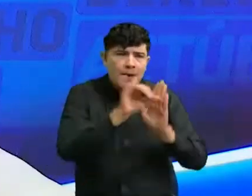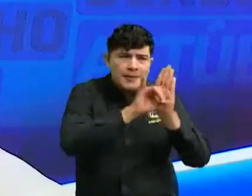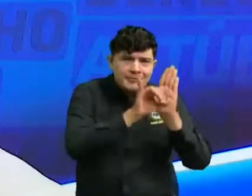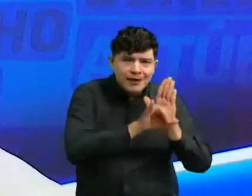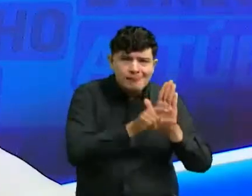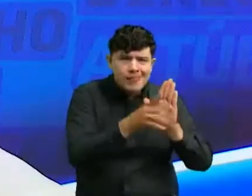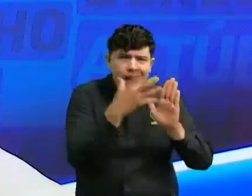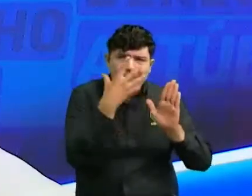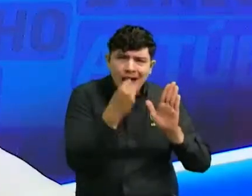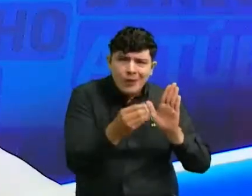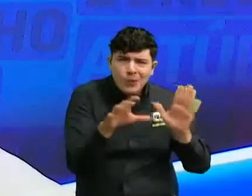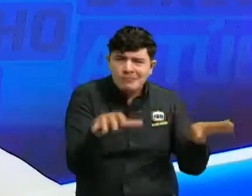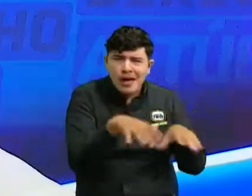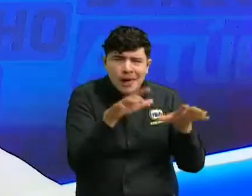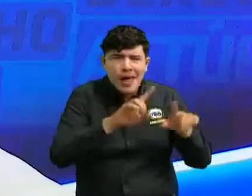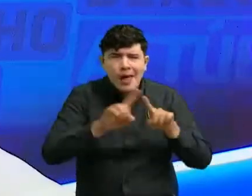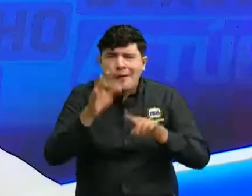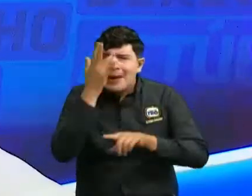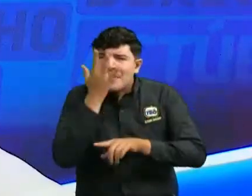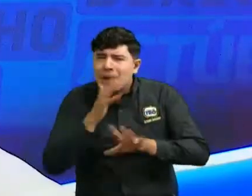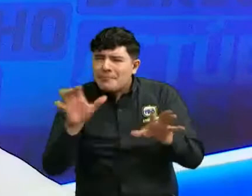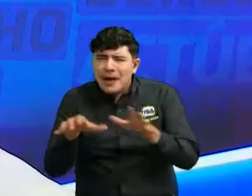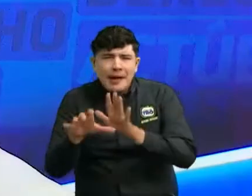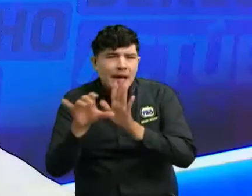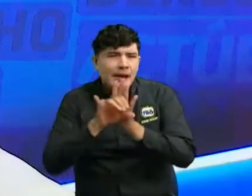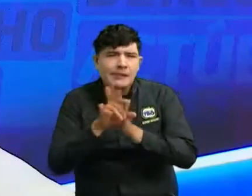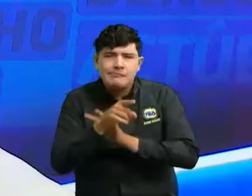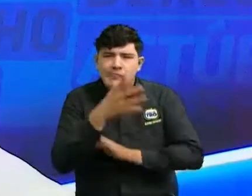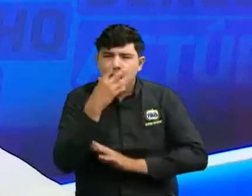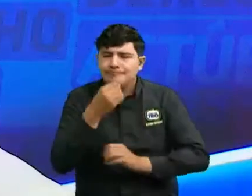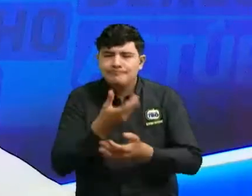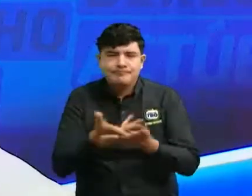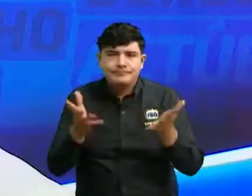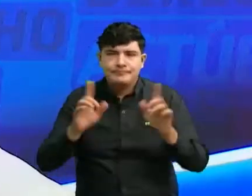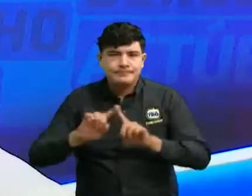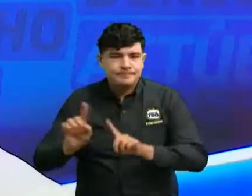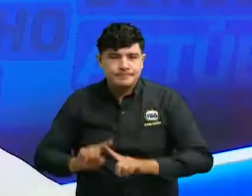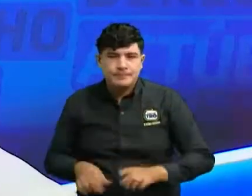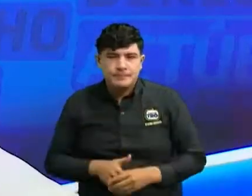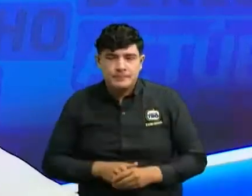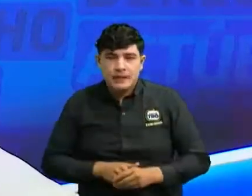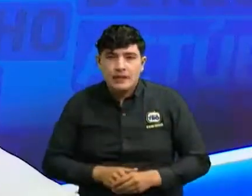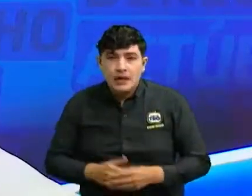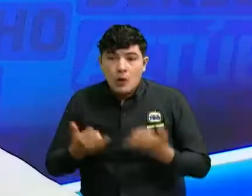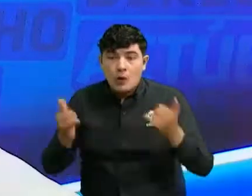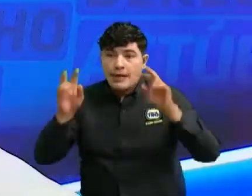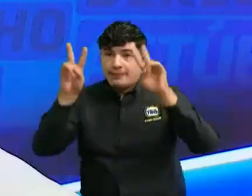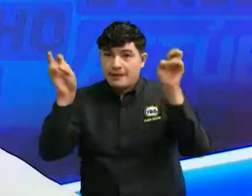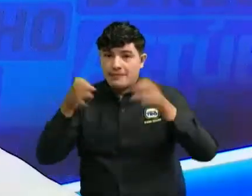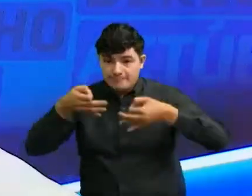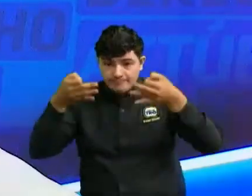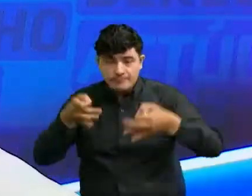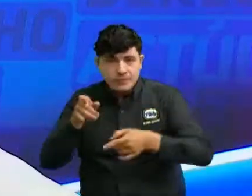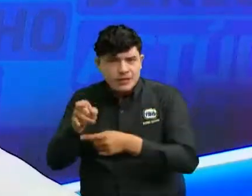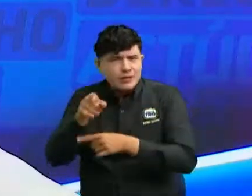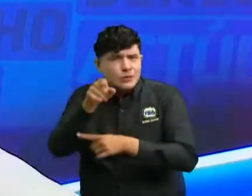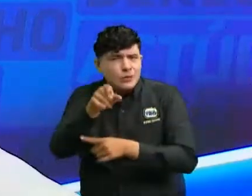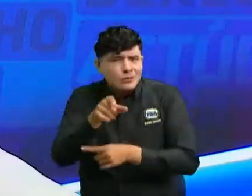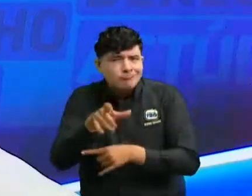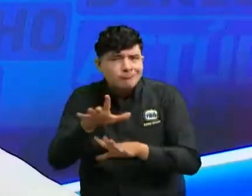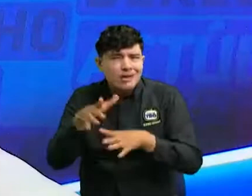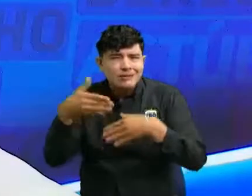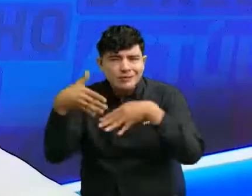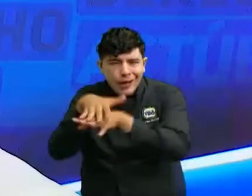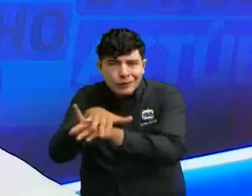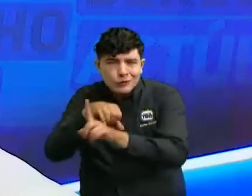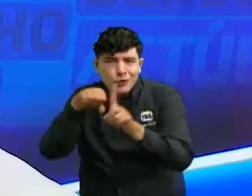Facebook, en fin. Hoy estaremos hablando acerca de este tema, ha sentido que le han estafado por medio de redes sociales o